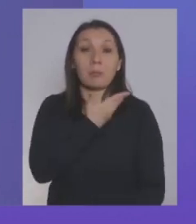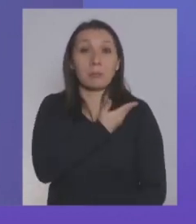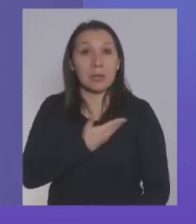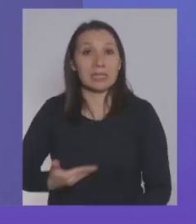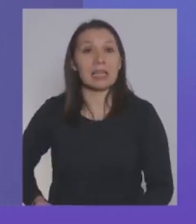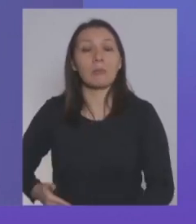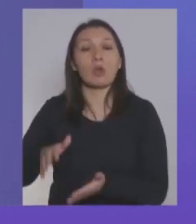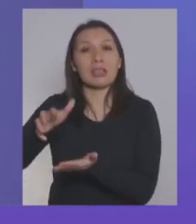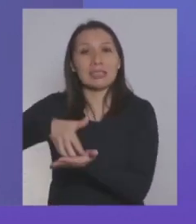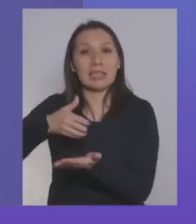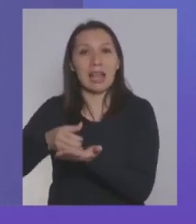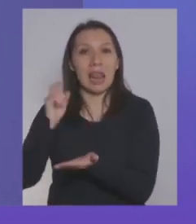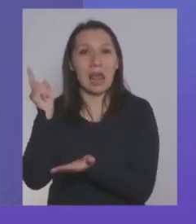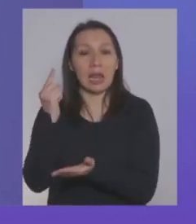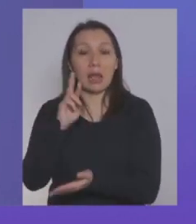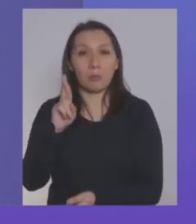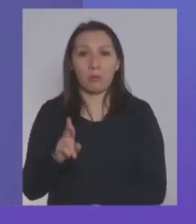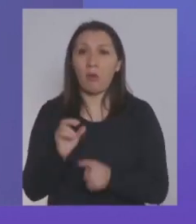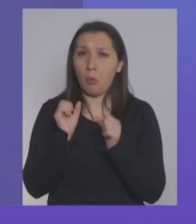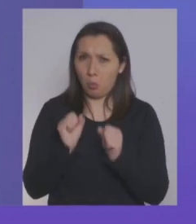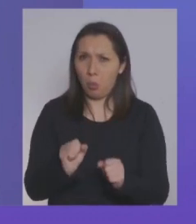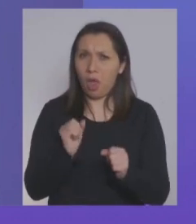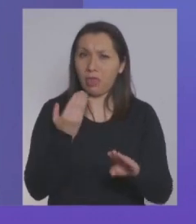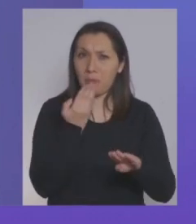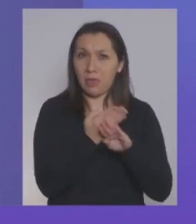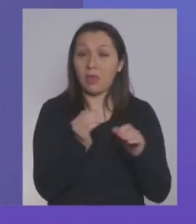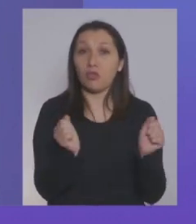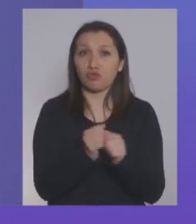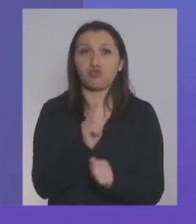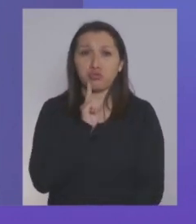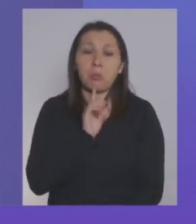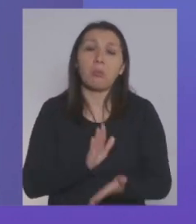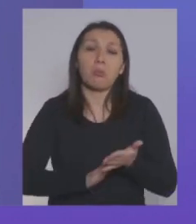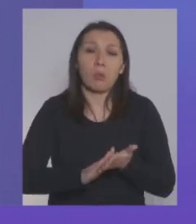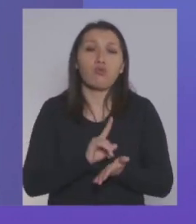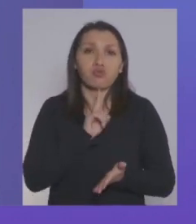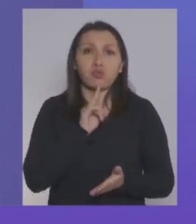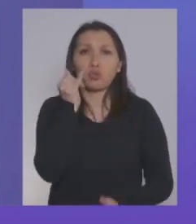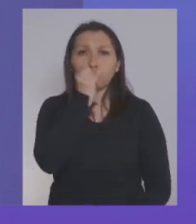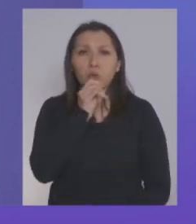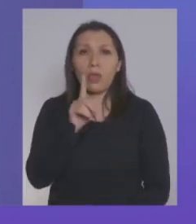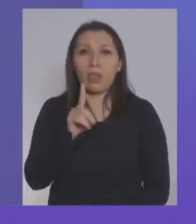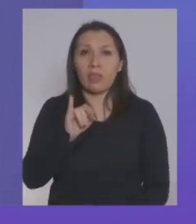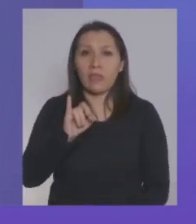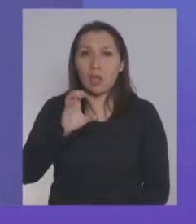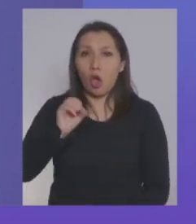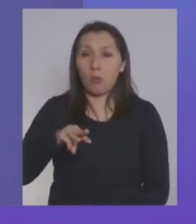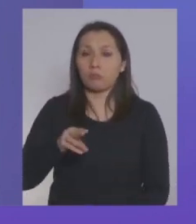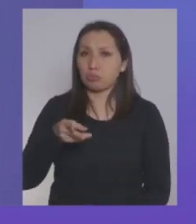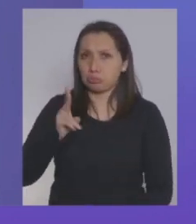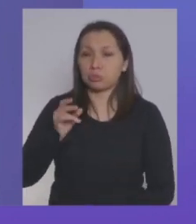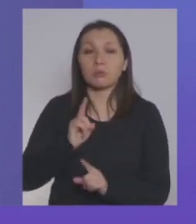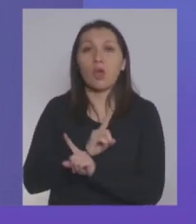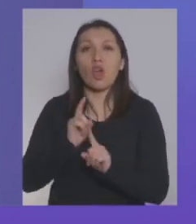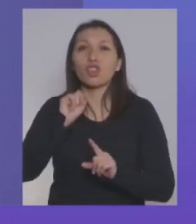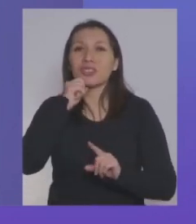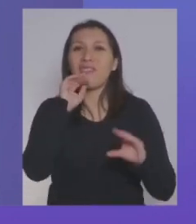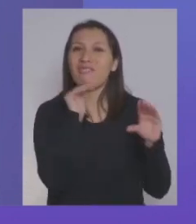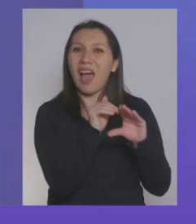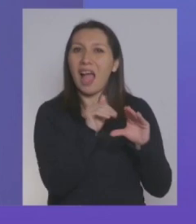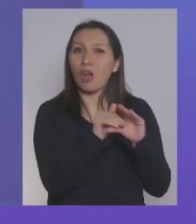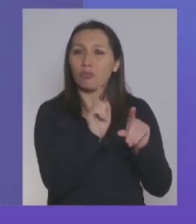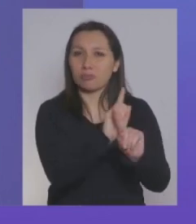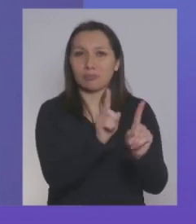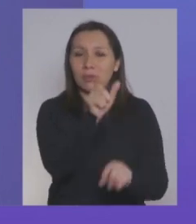Tesorería General de la República. ¿Se puede postular con DICOM? Se puede postular con DICOM, por supuesto. Por supuesto que sí. Porque no es un banco. Acá es un